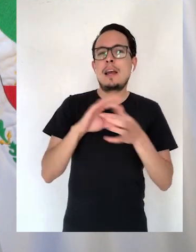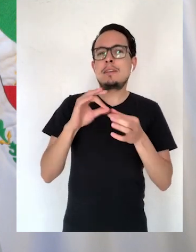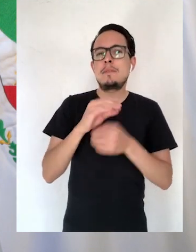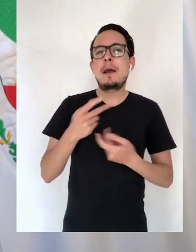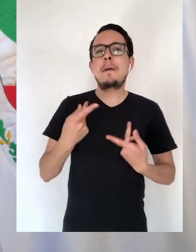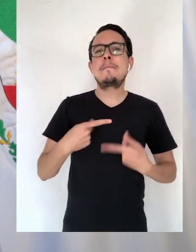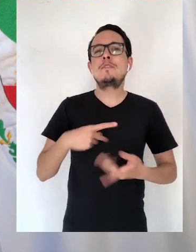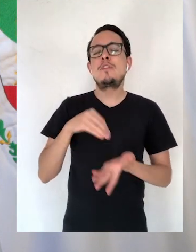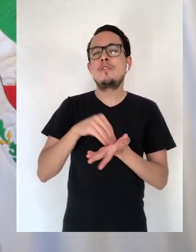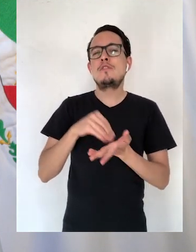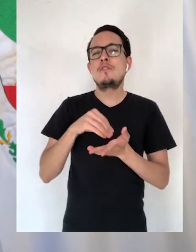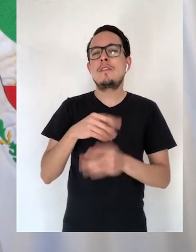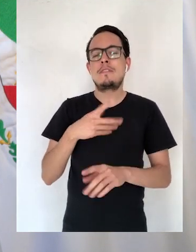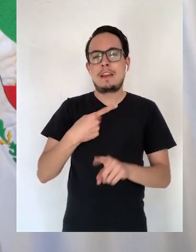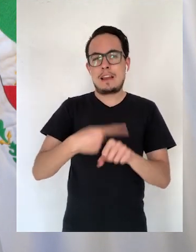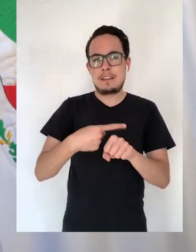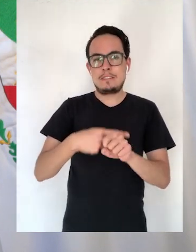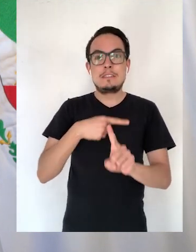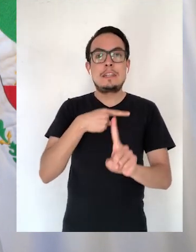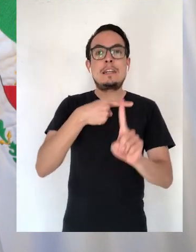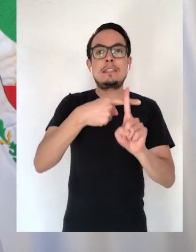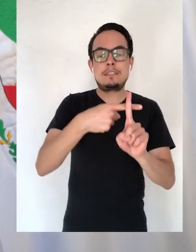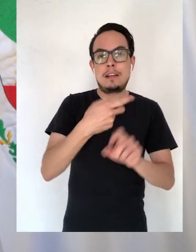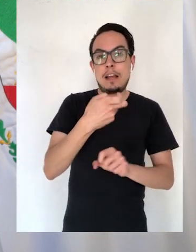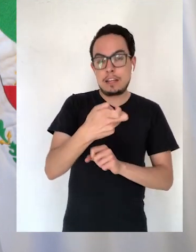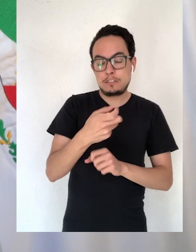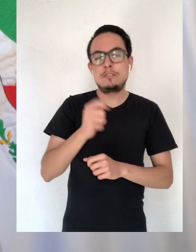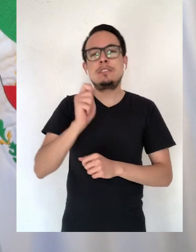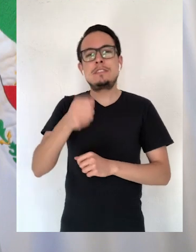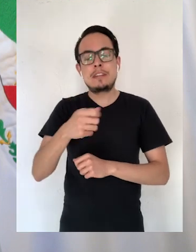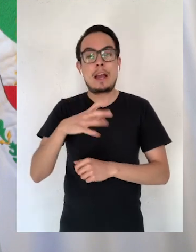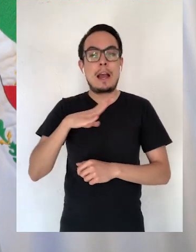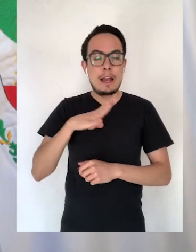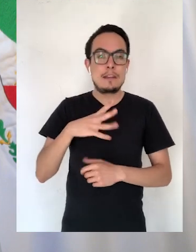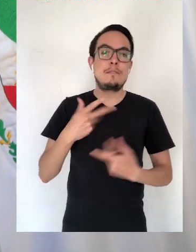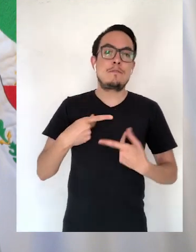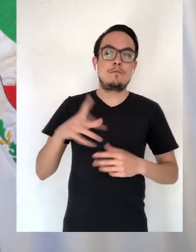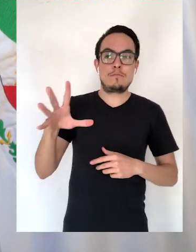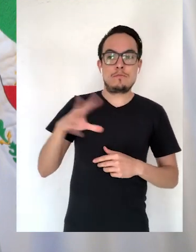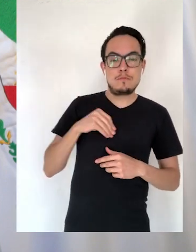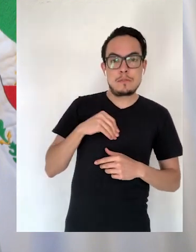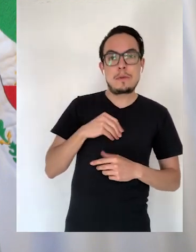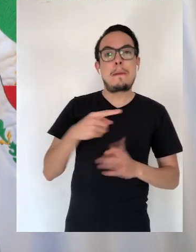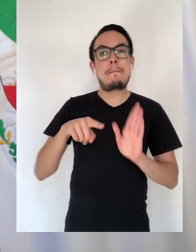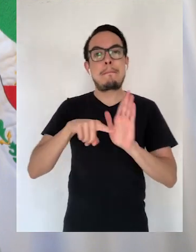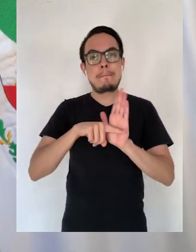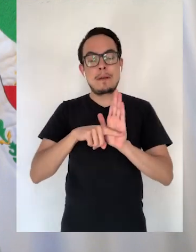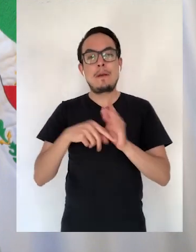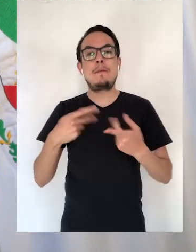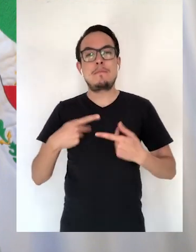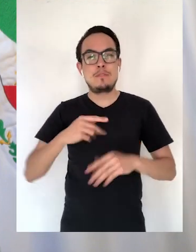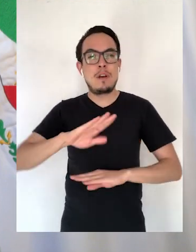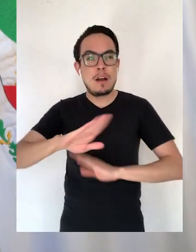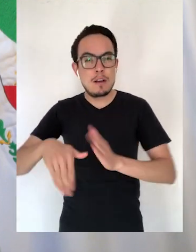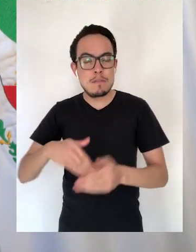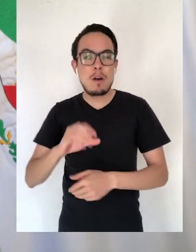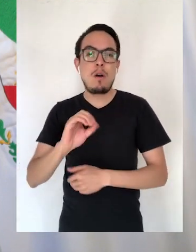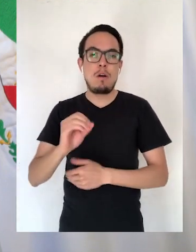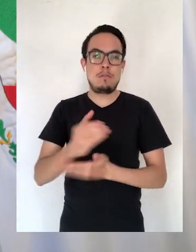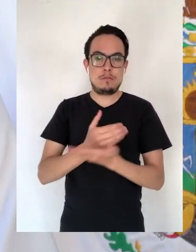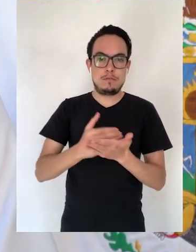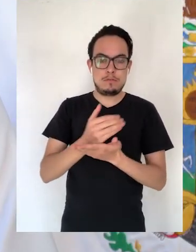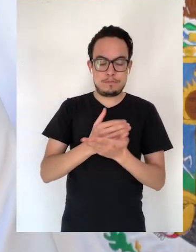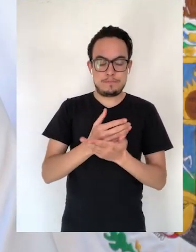analizar los activos. Recuerda que los activos es la diferencia entre quienes se contagian menos quienes se curan o desafortunadamente fallecen.